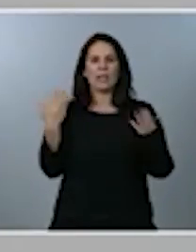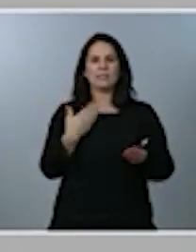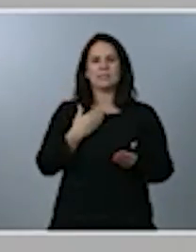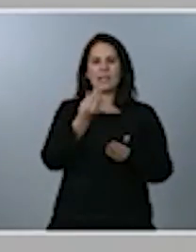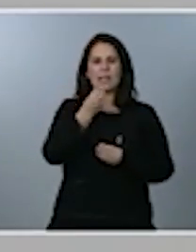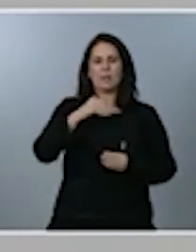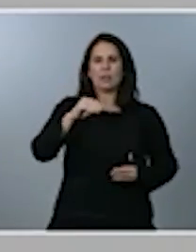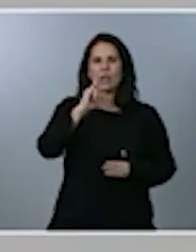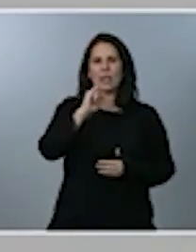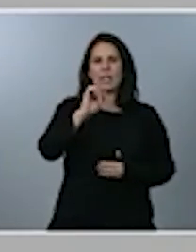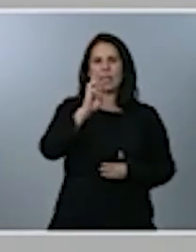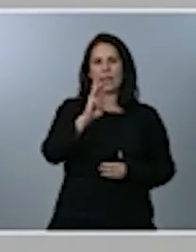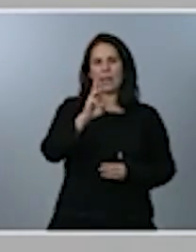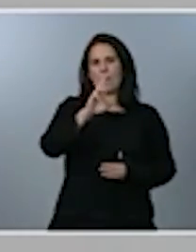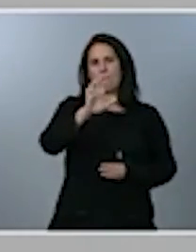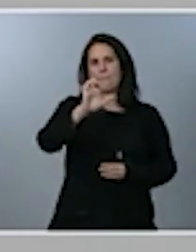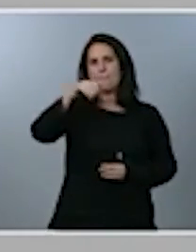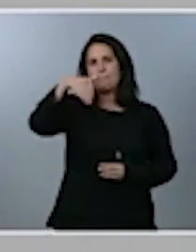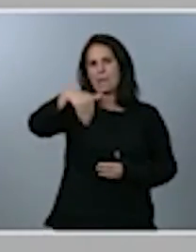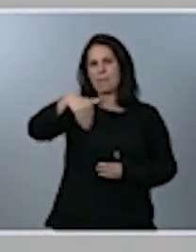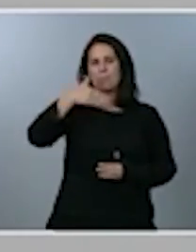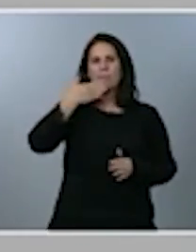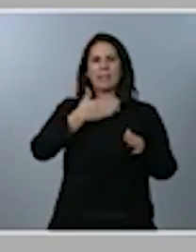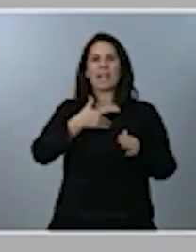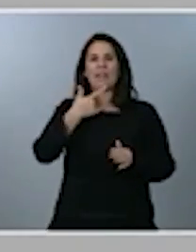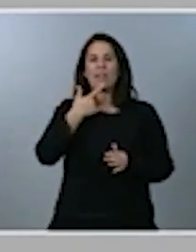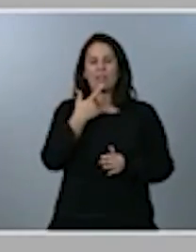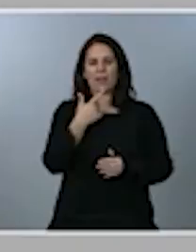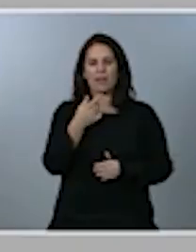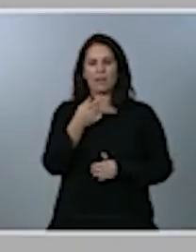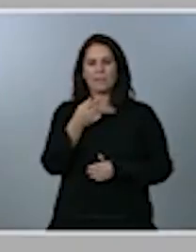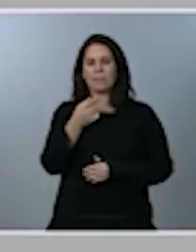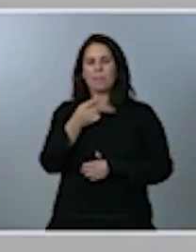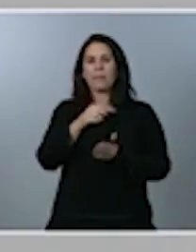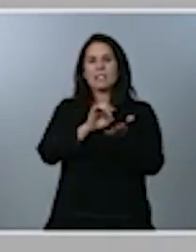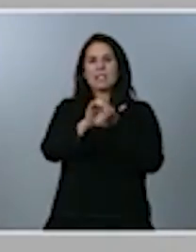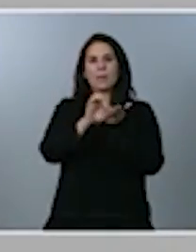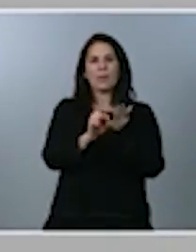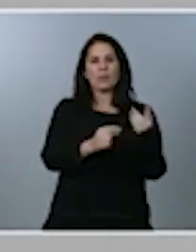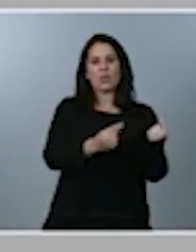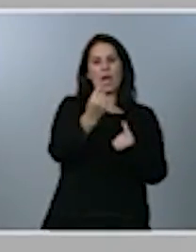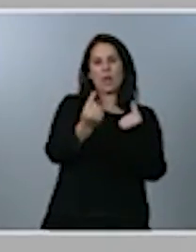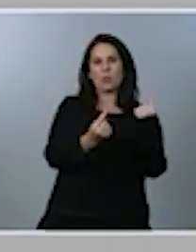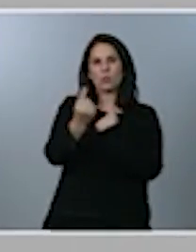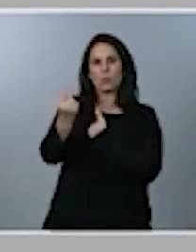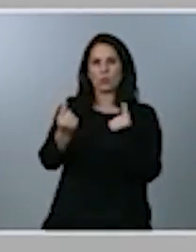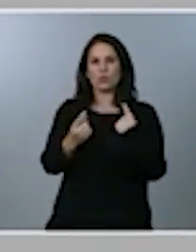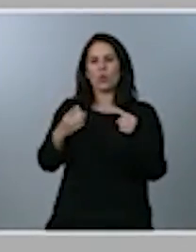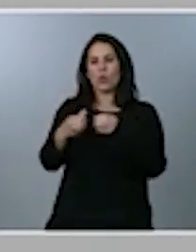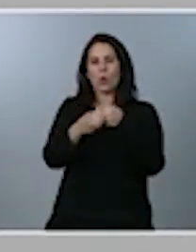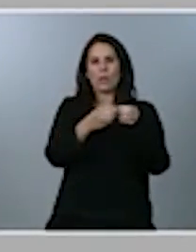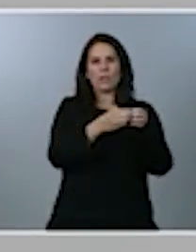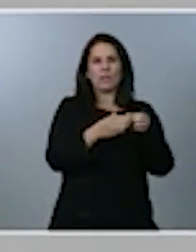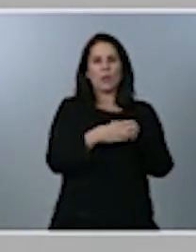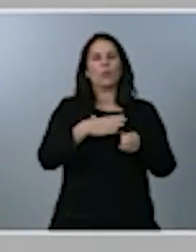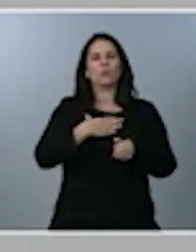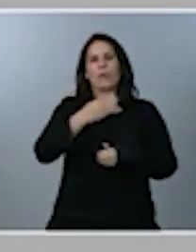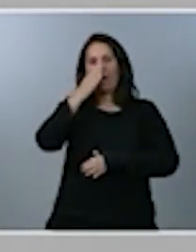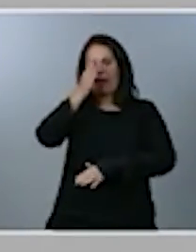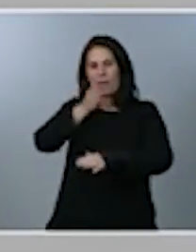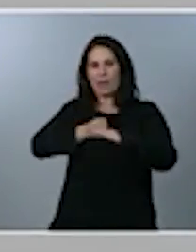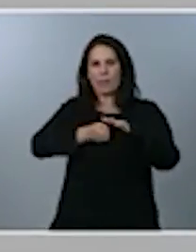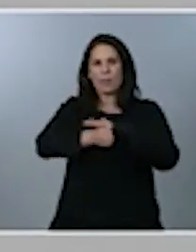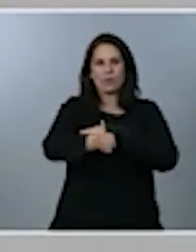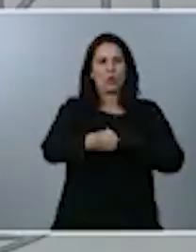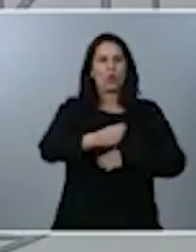indicador que permite asociar el acceso a determinados servicios a los diferentes colectivos y hacemos la mayor subida desde